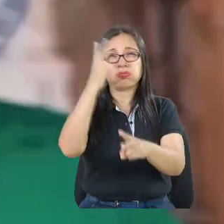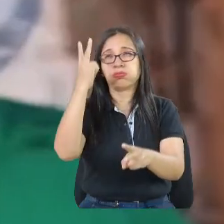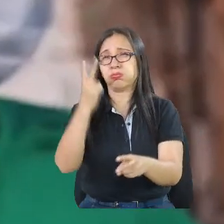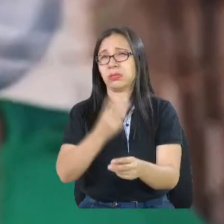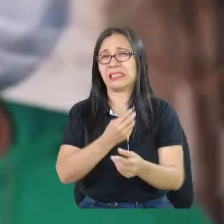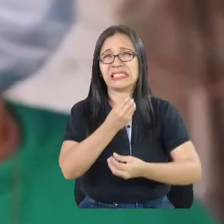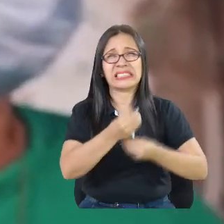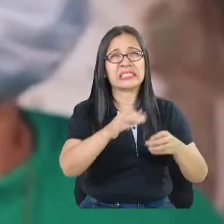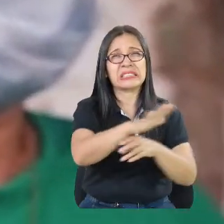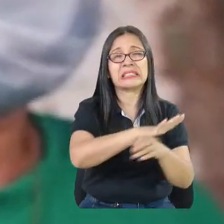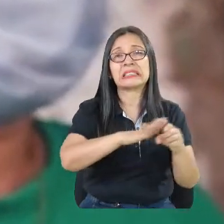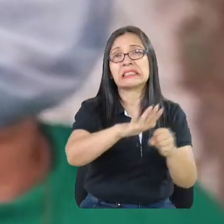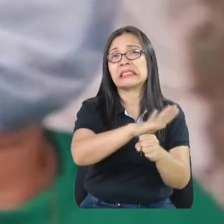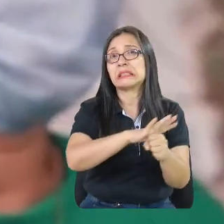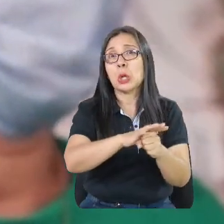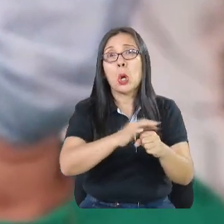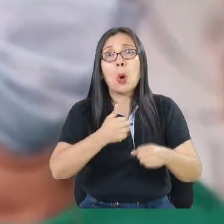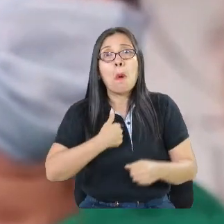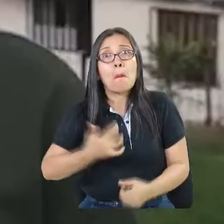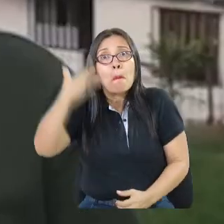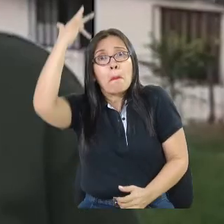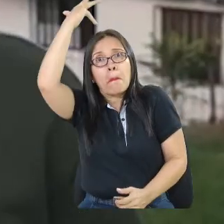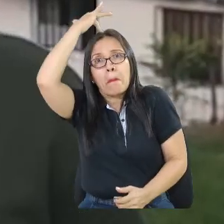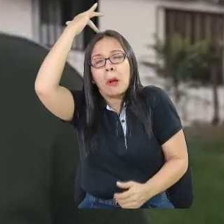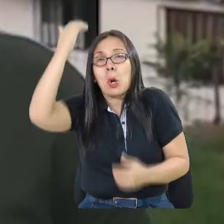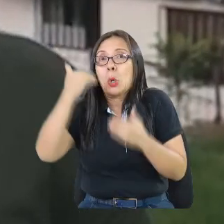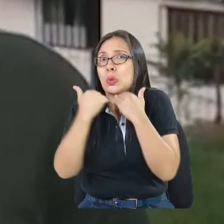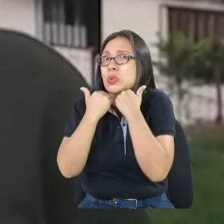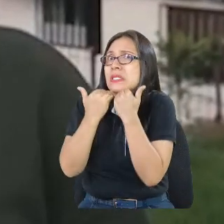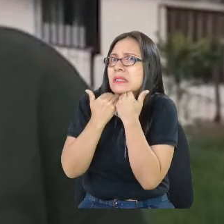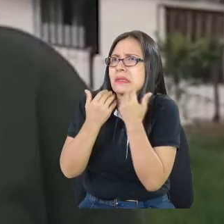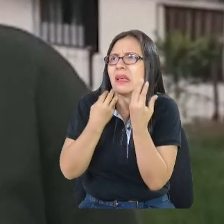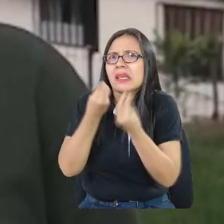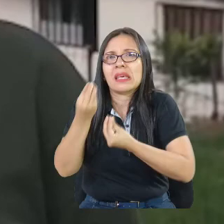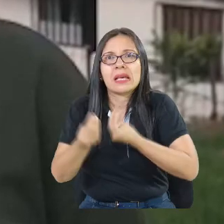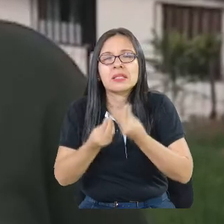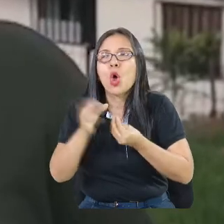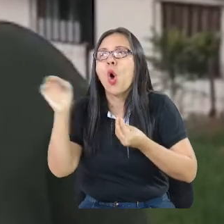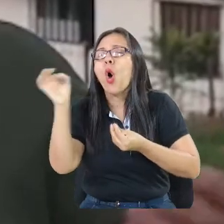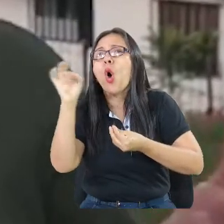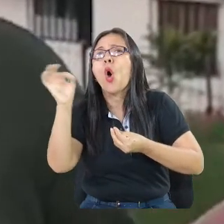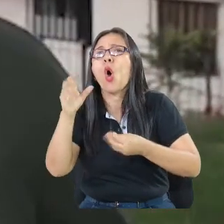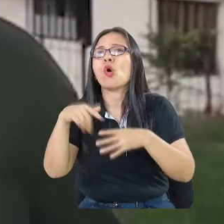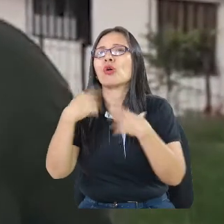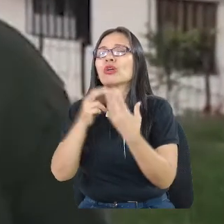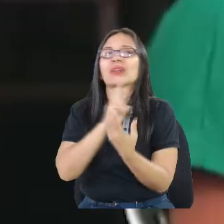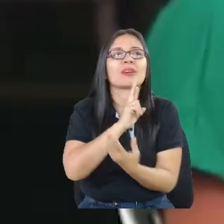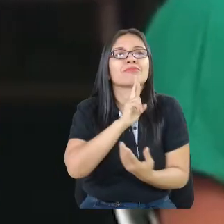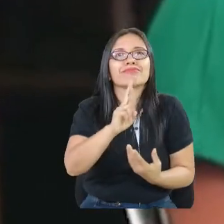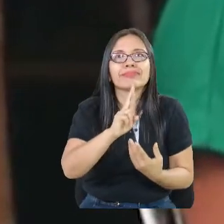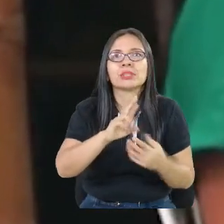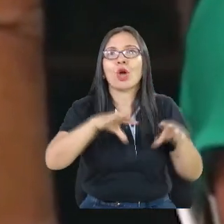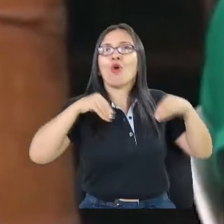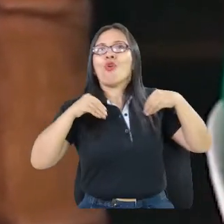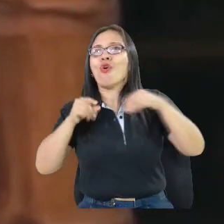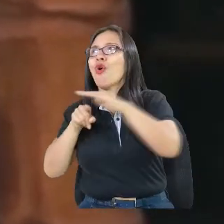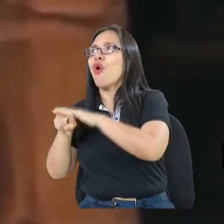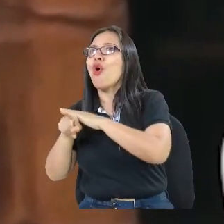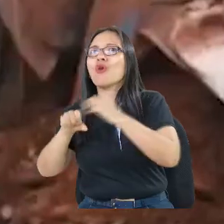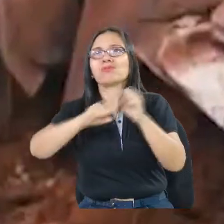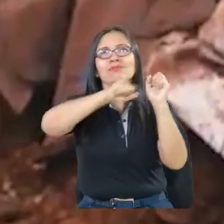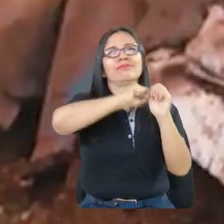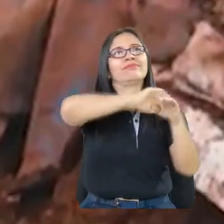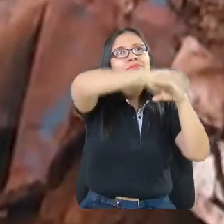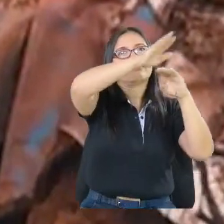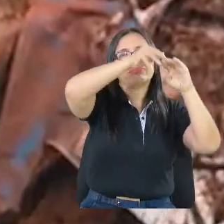mucho, de muchas cosas que nosotros desconocíamos, cómo hacer una petición a diferentes entidades, cómo reaccionar ante un deslizamiento